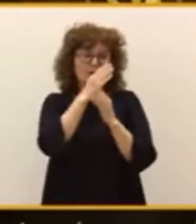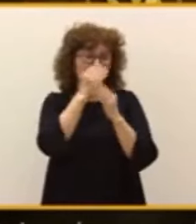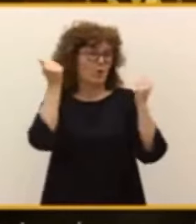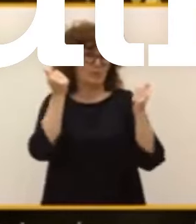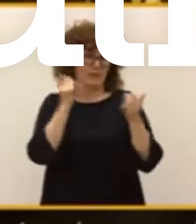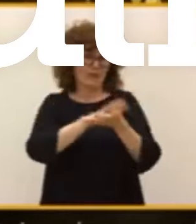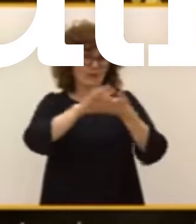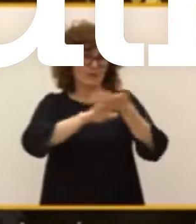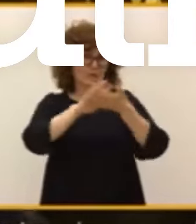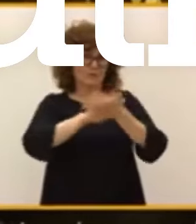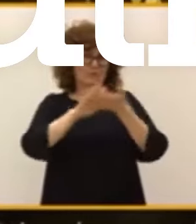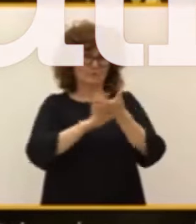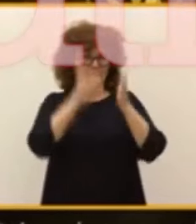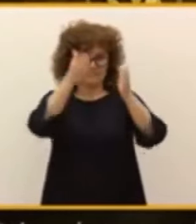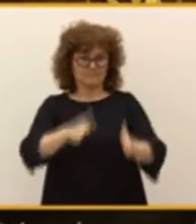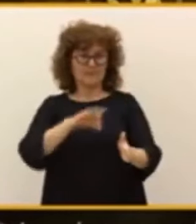A ver, Majestad,